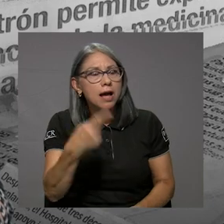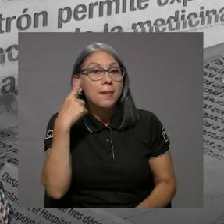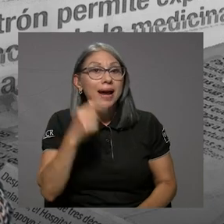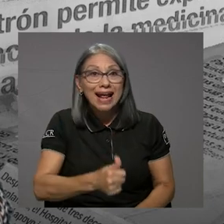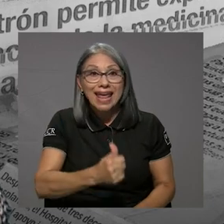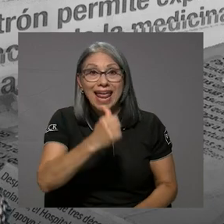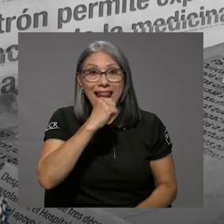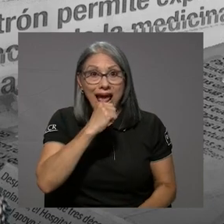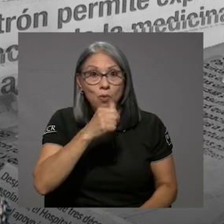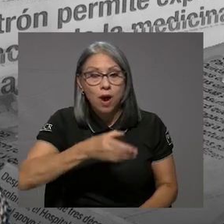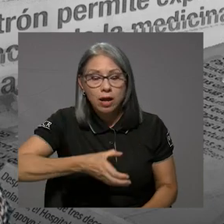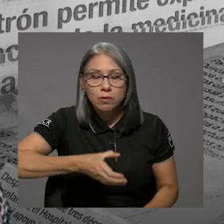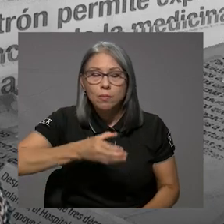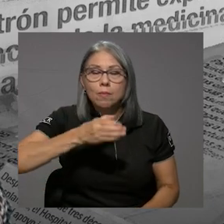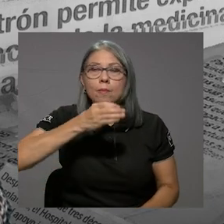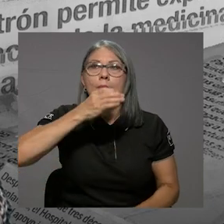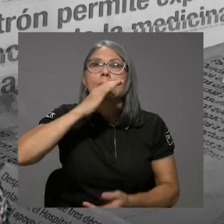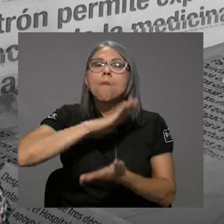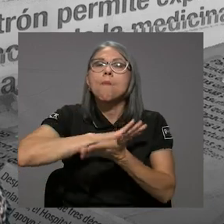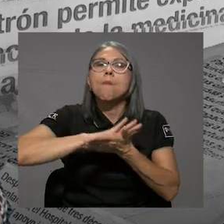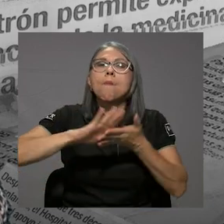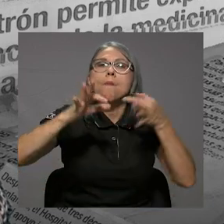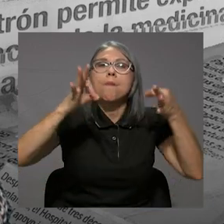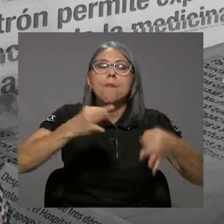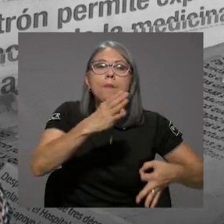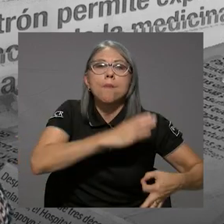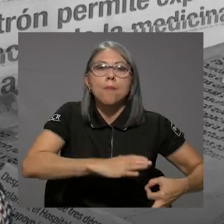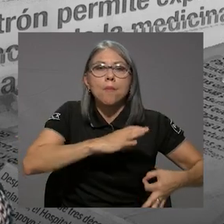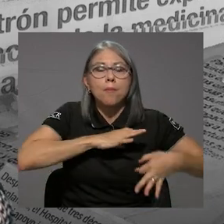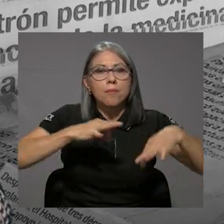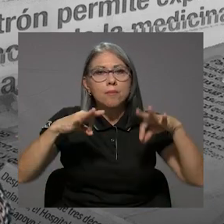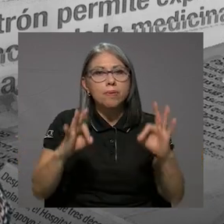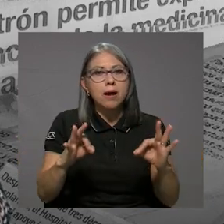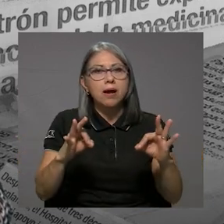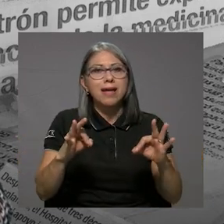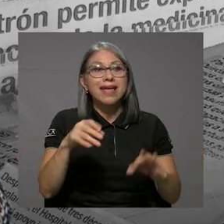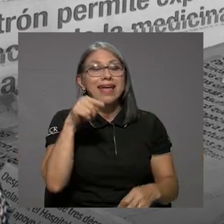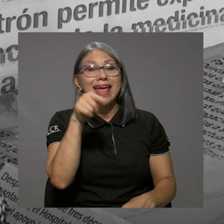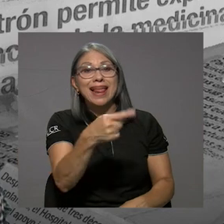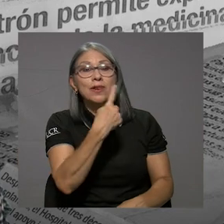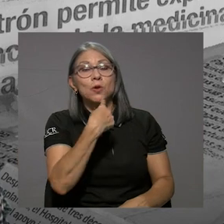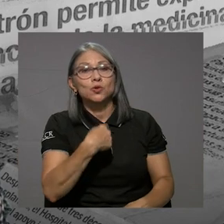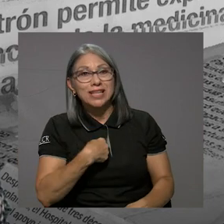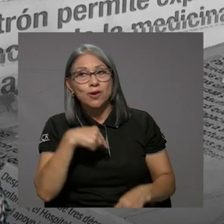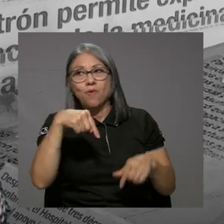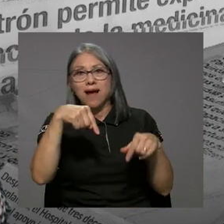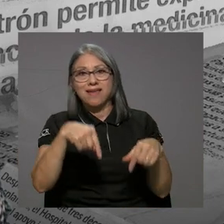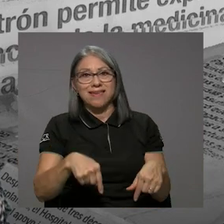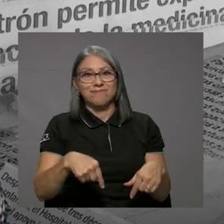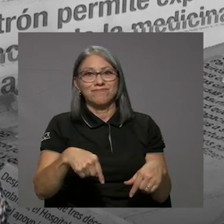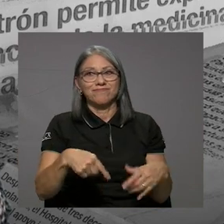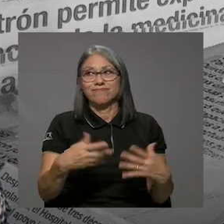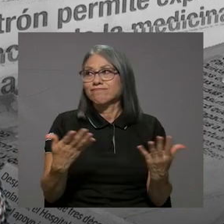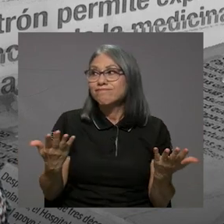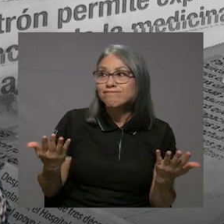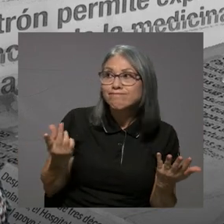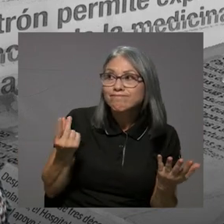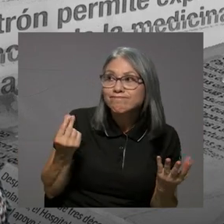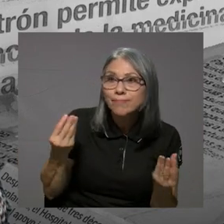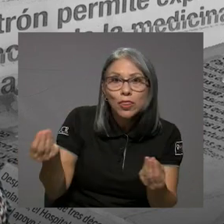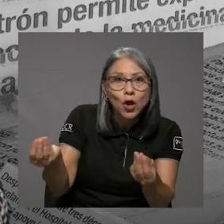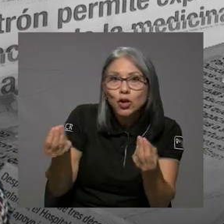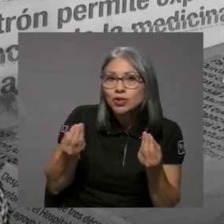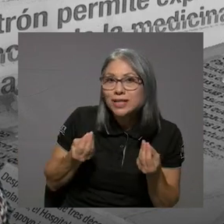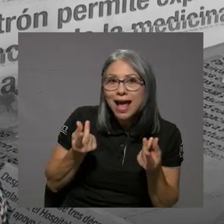el agua que tomamos sea un agua potable, de calidad, y nos dijo, no nos dan el